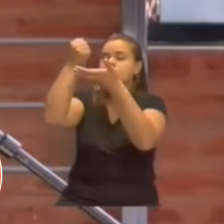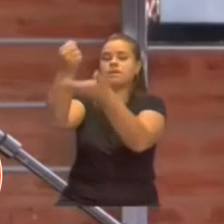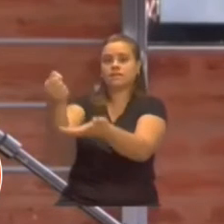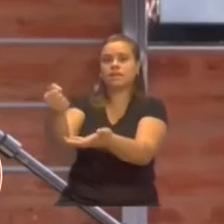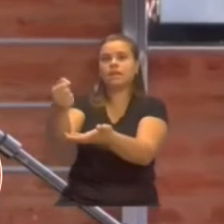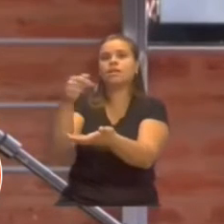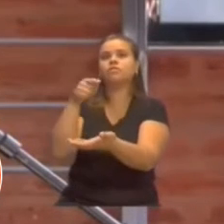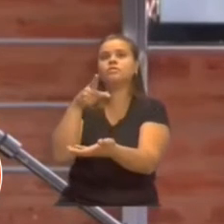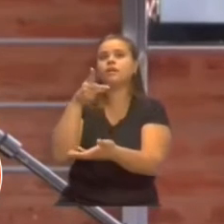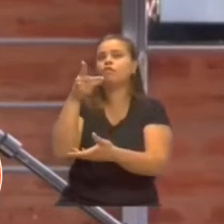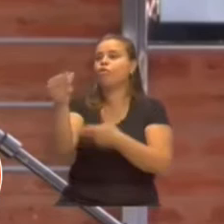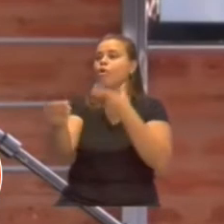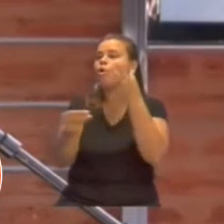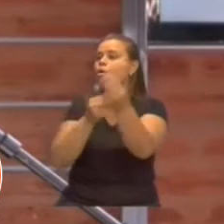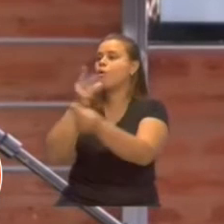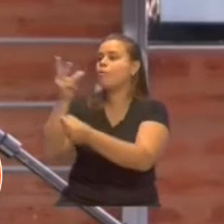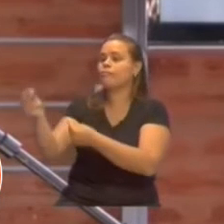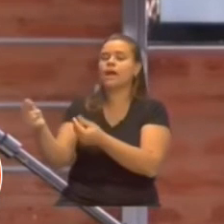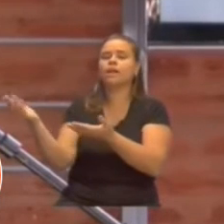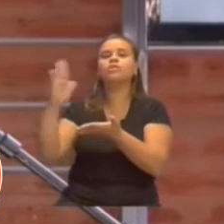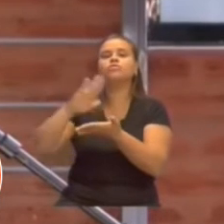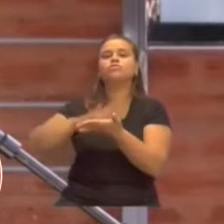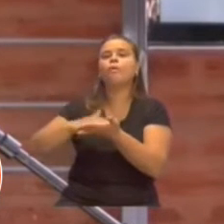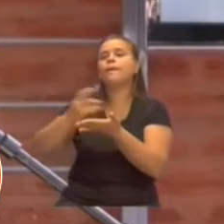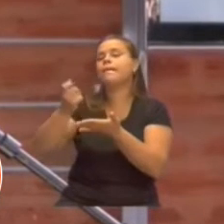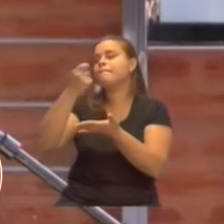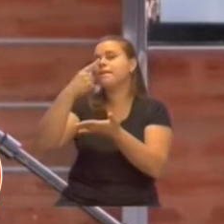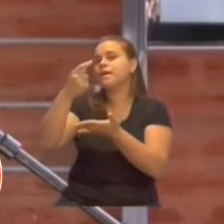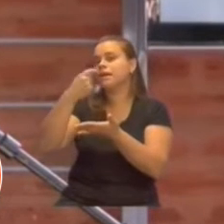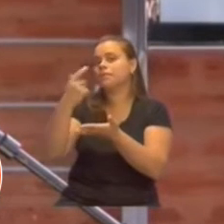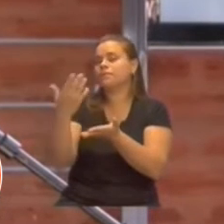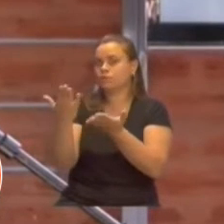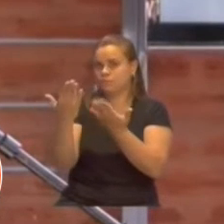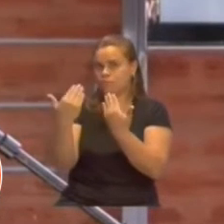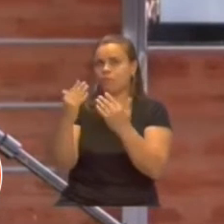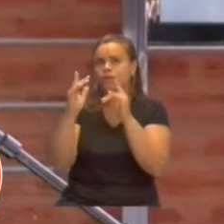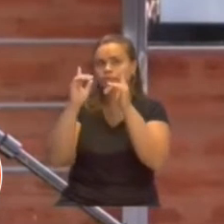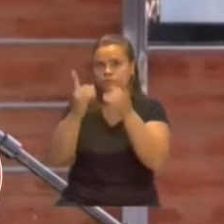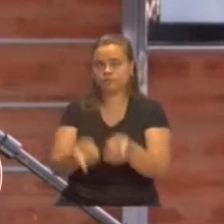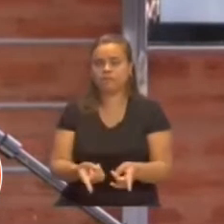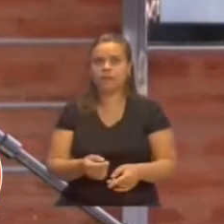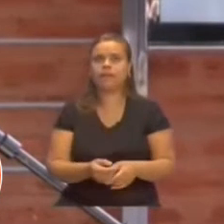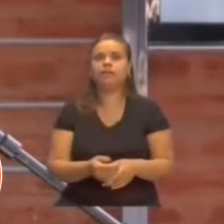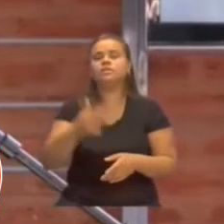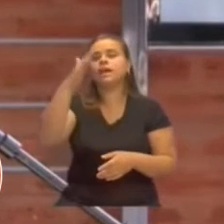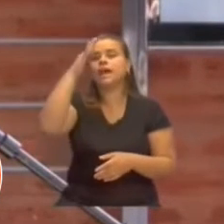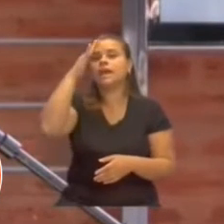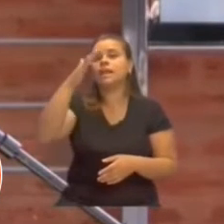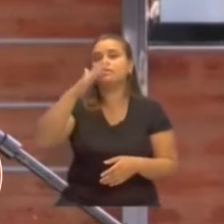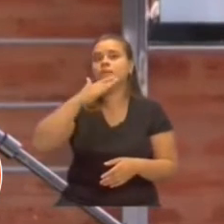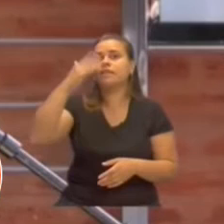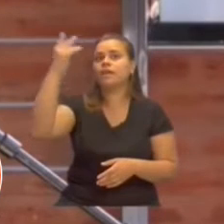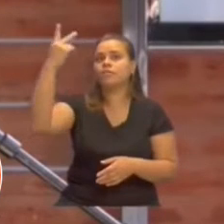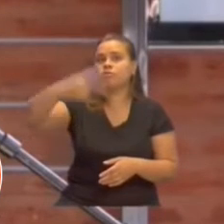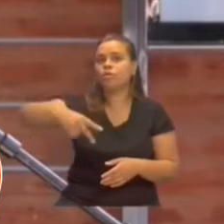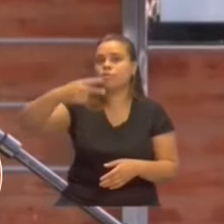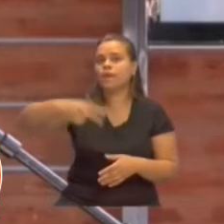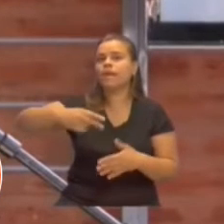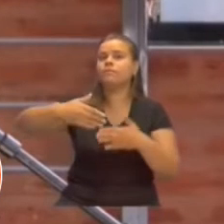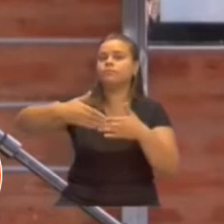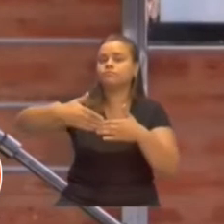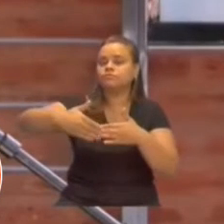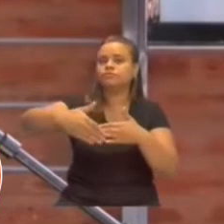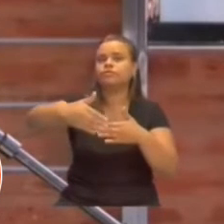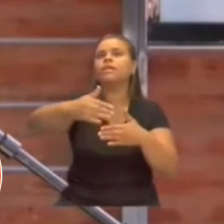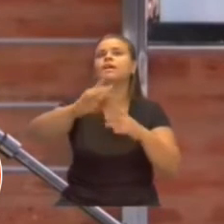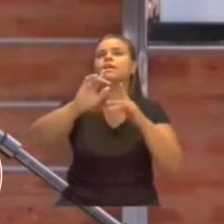compra, órdenes de pago, en materia de insumos y medicamentos que estaban retrasados. Nos fijamos el plazo para el mes de noviembre, ya excluyendo algunas, quedaron 3